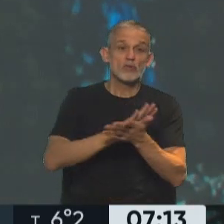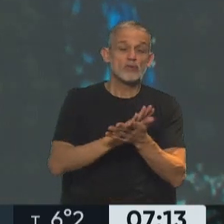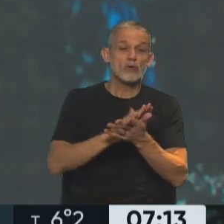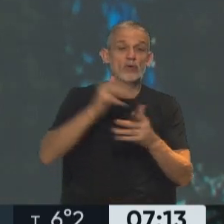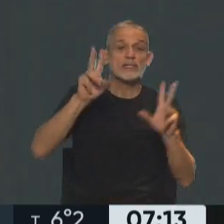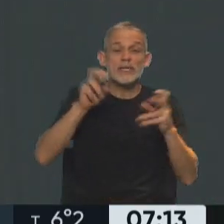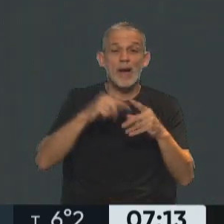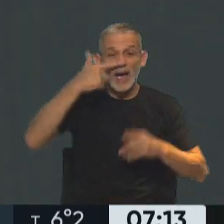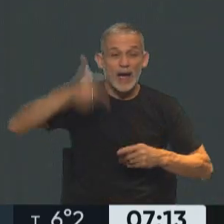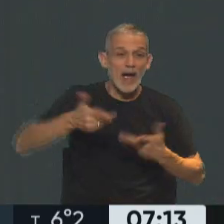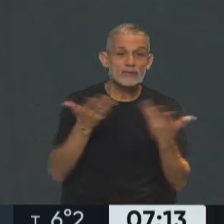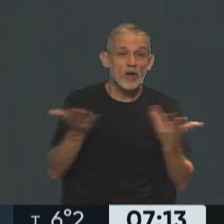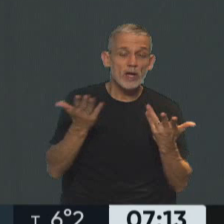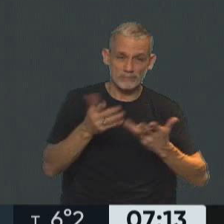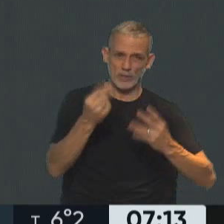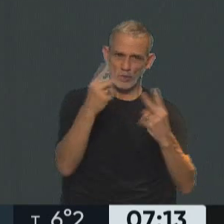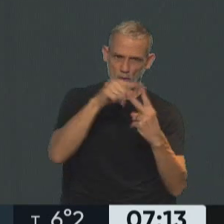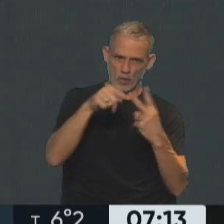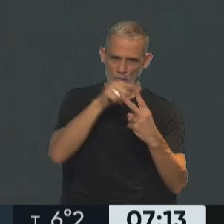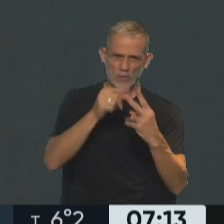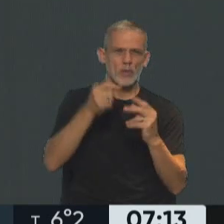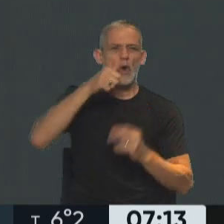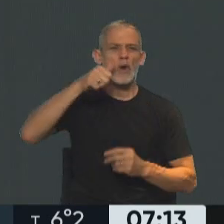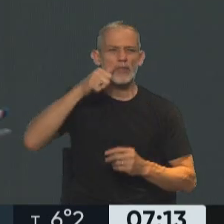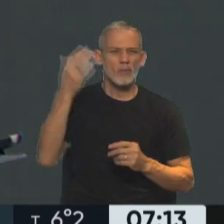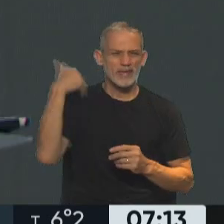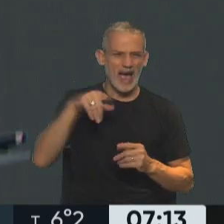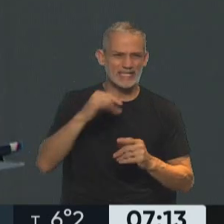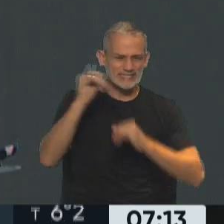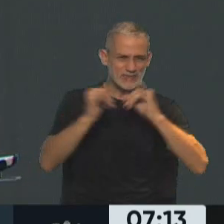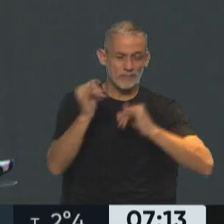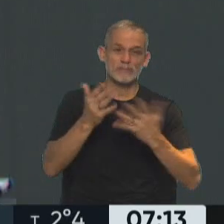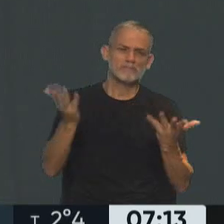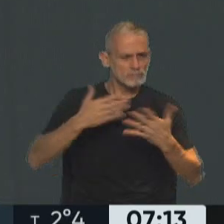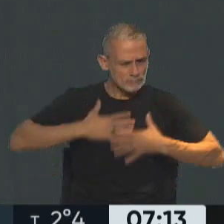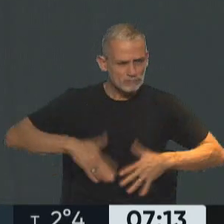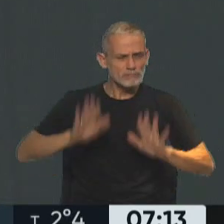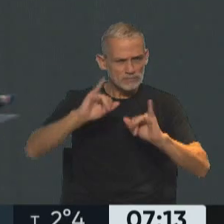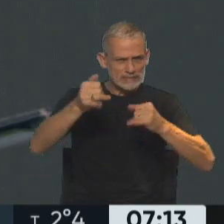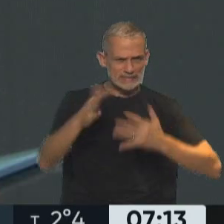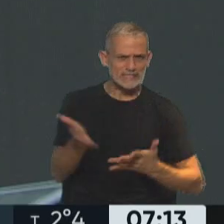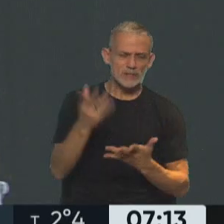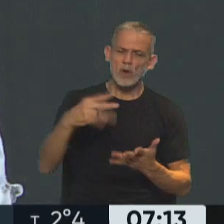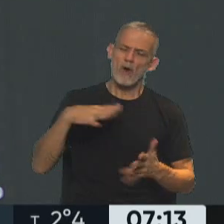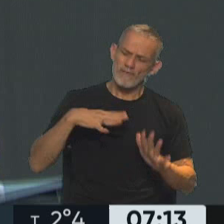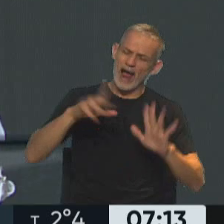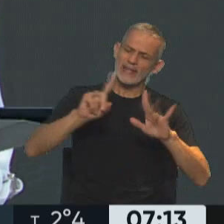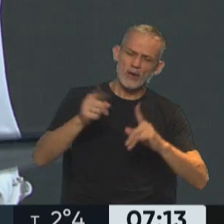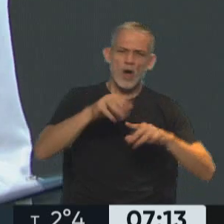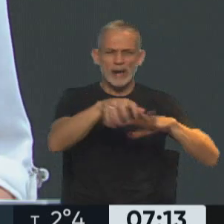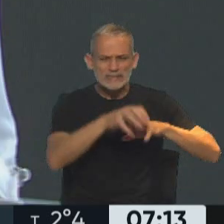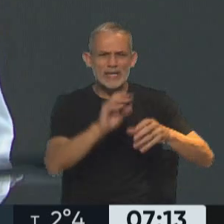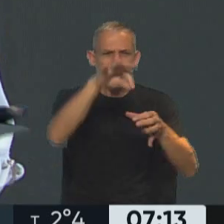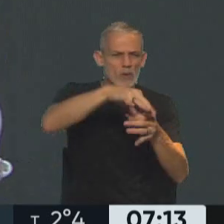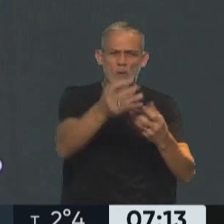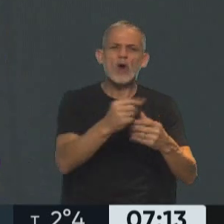gasoil? Y como te digo, estos dos motivos que llevó ayer Julián Domínguez, si bien van a llevar tranquilidad porque dijo no va a faltar gasoil para la siembra,